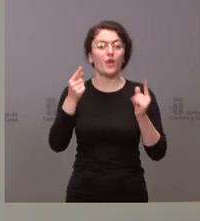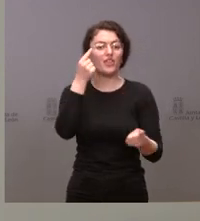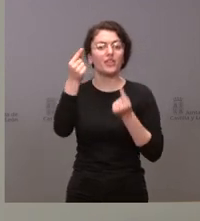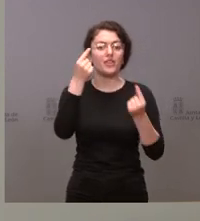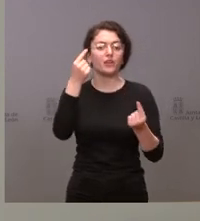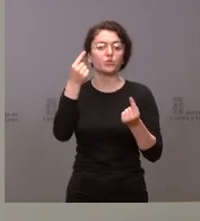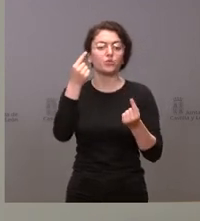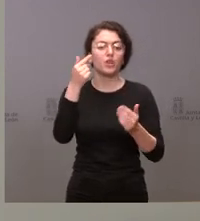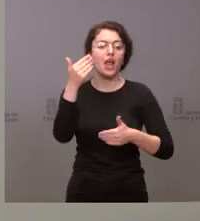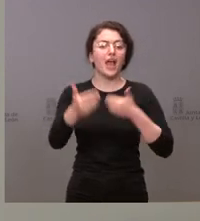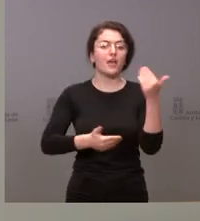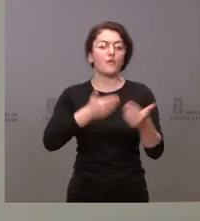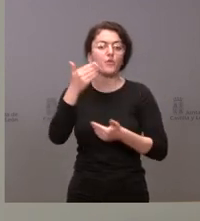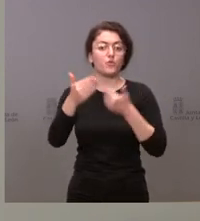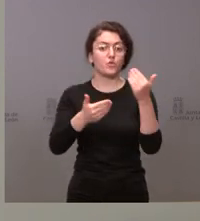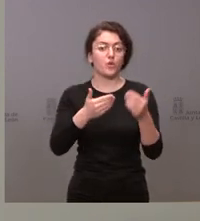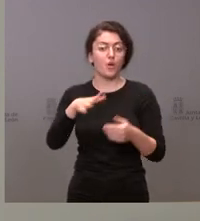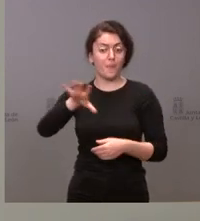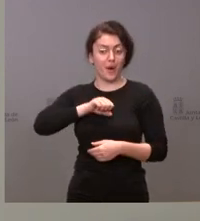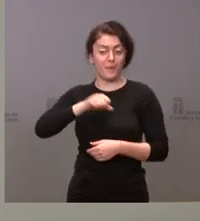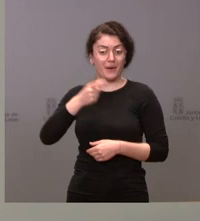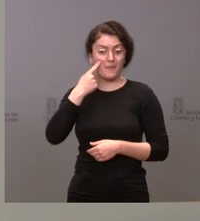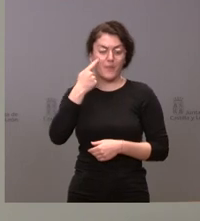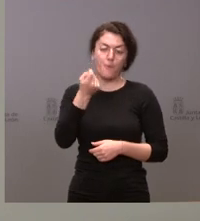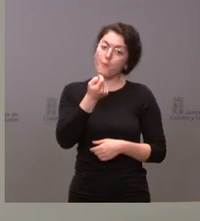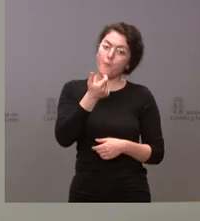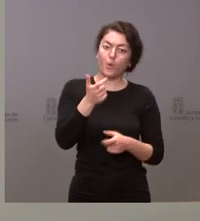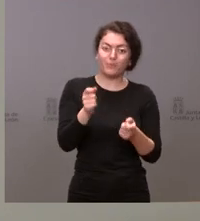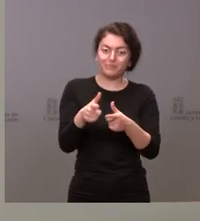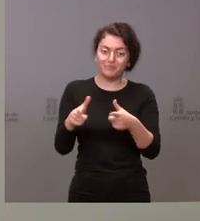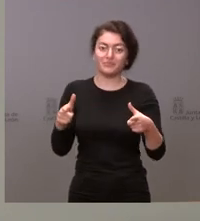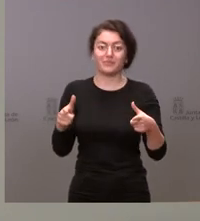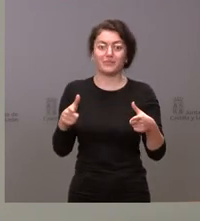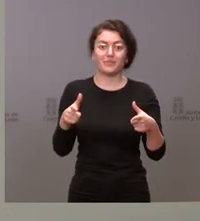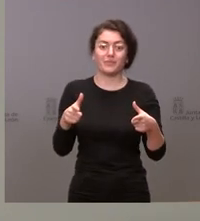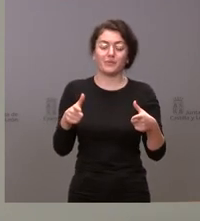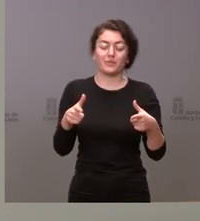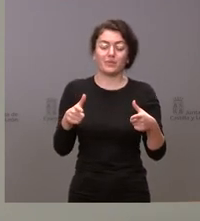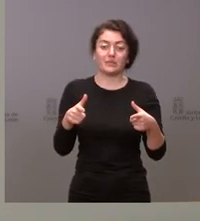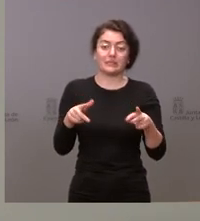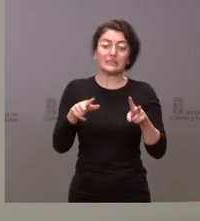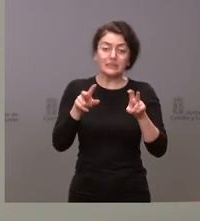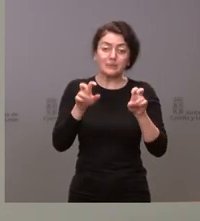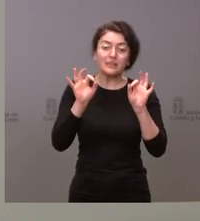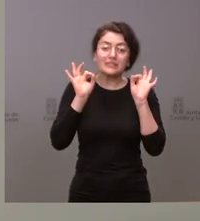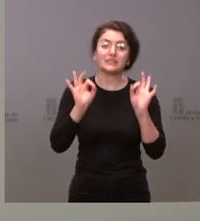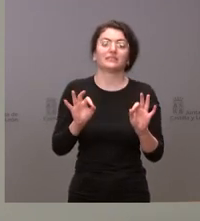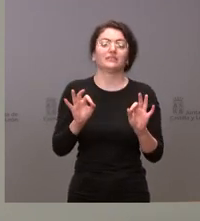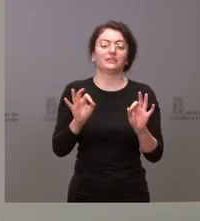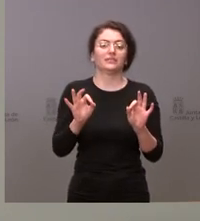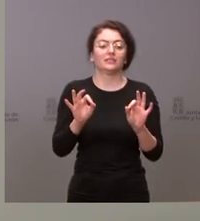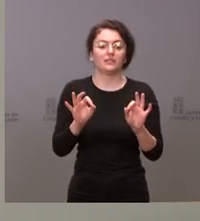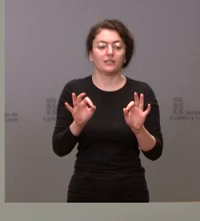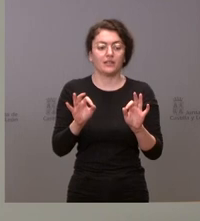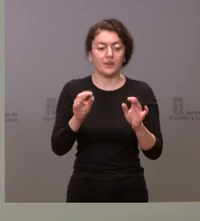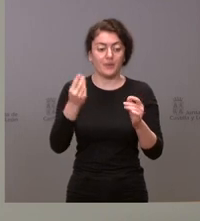pues empezamos a ver un ligero repunte en los más próximos y los más cercanos y muy particularmente, aunque todavía hay de pequeña dimensión, en